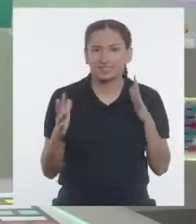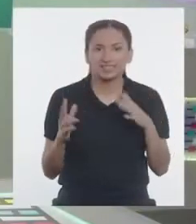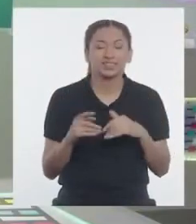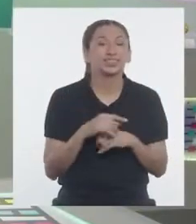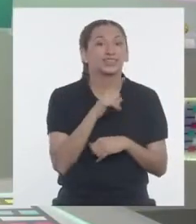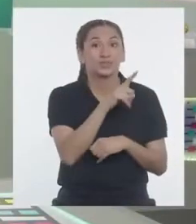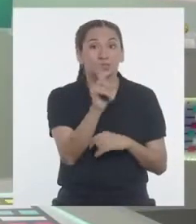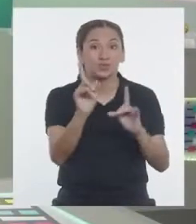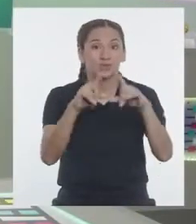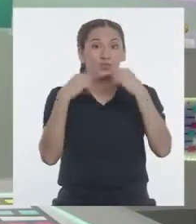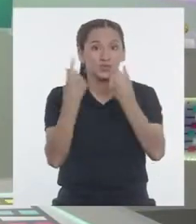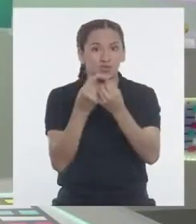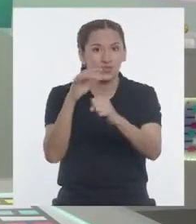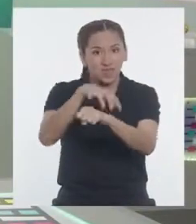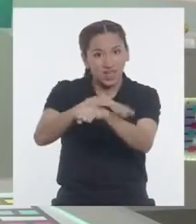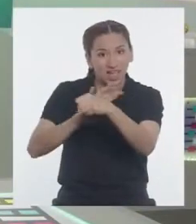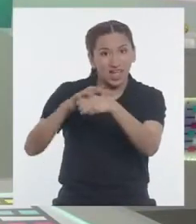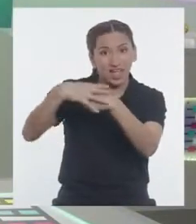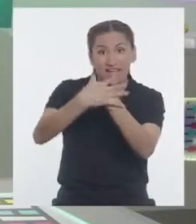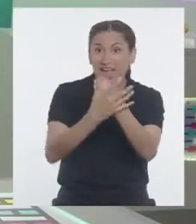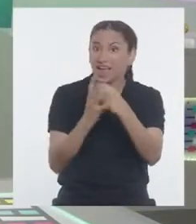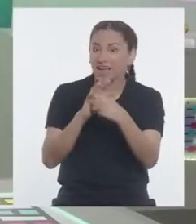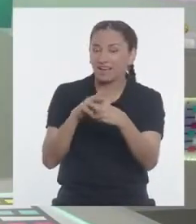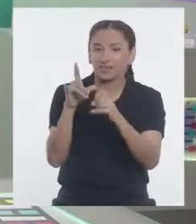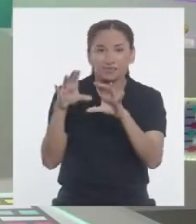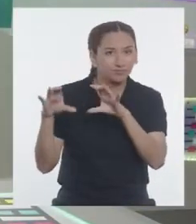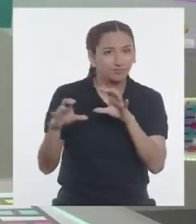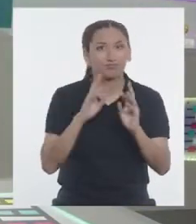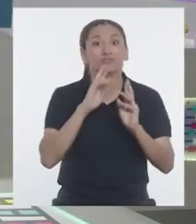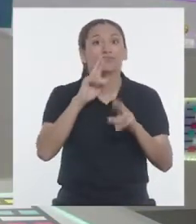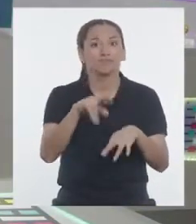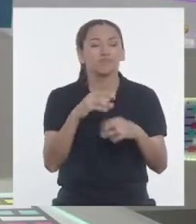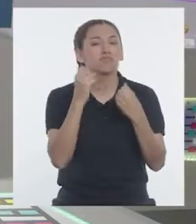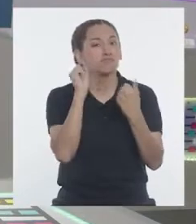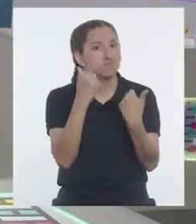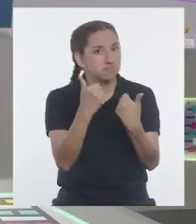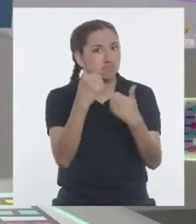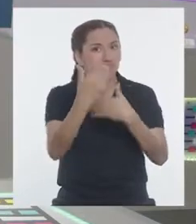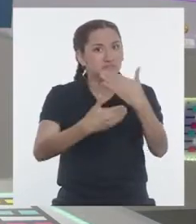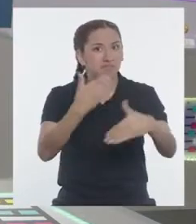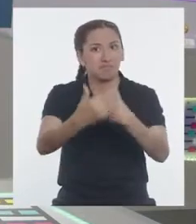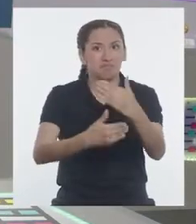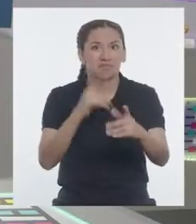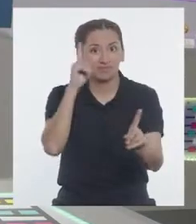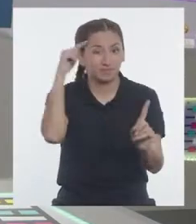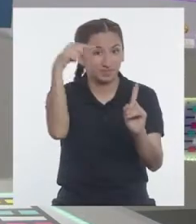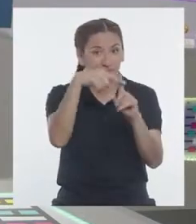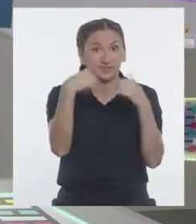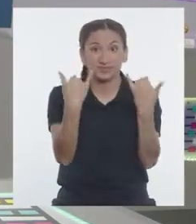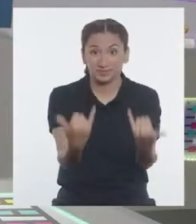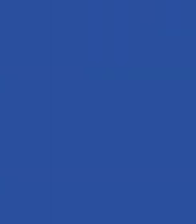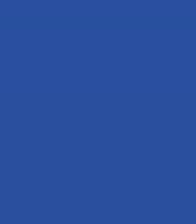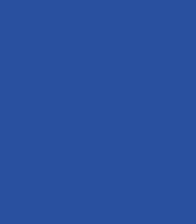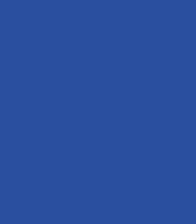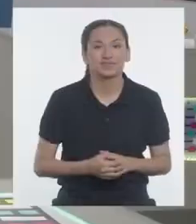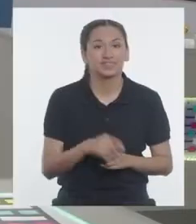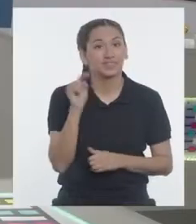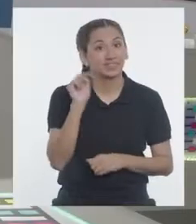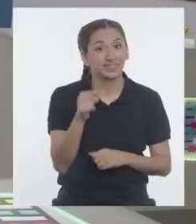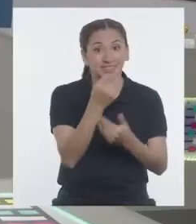Las chicas del equipo Armadillo han hecho un gran avance en el propósito de hoy.